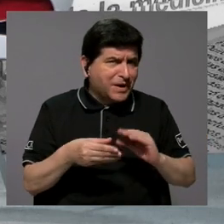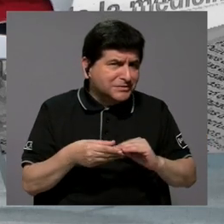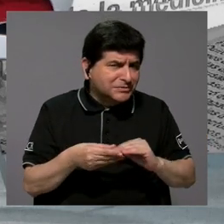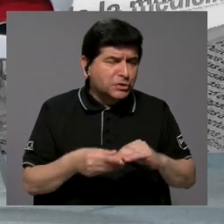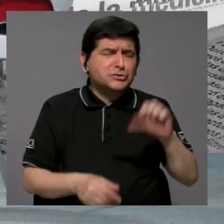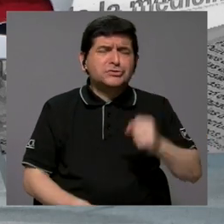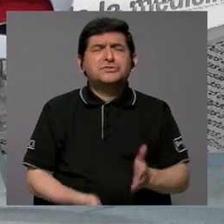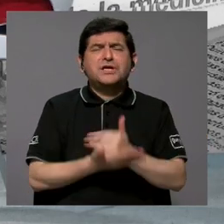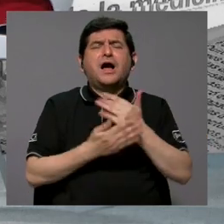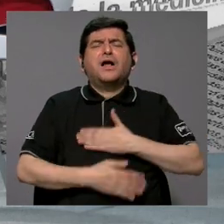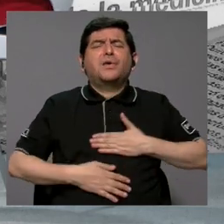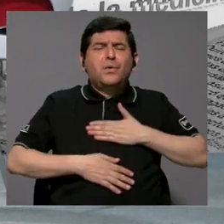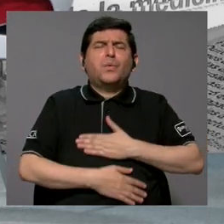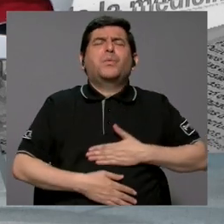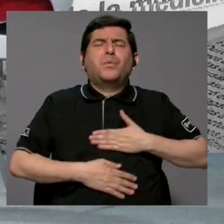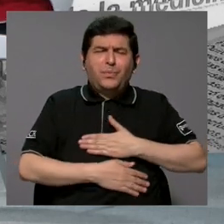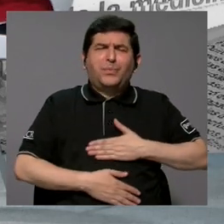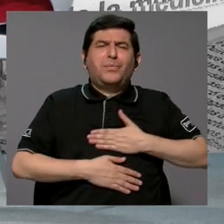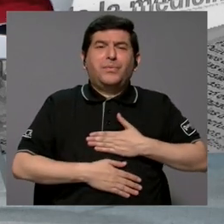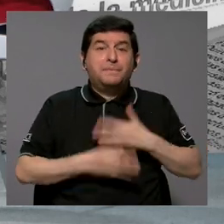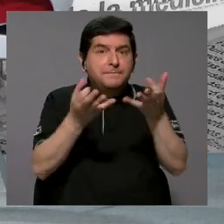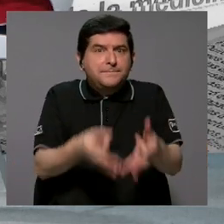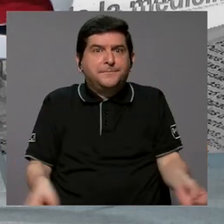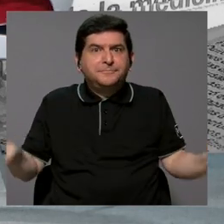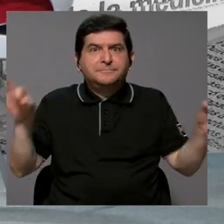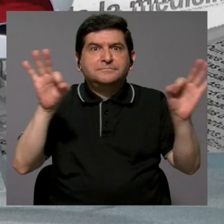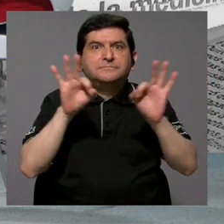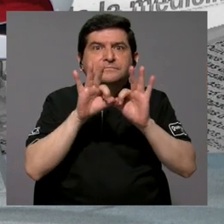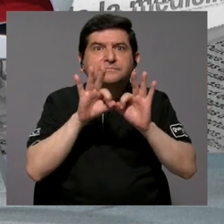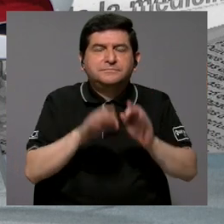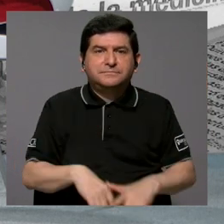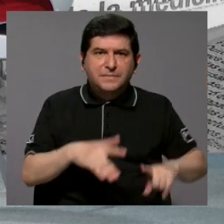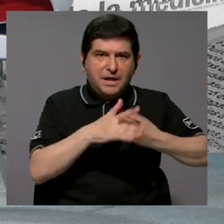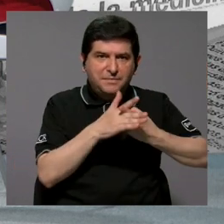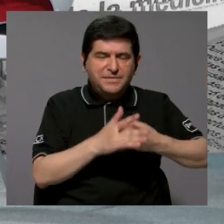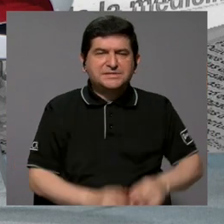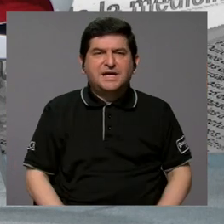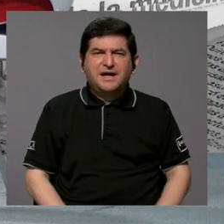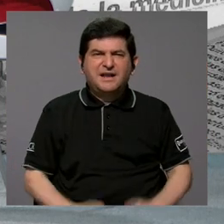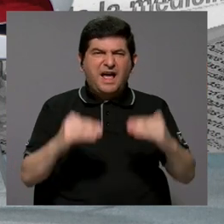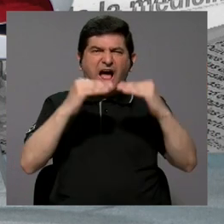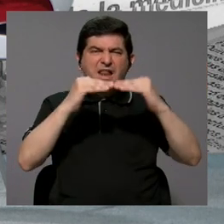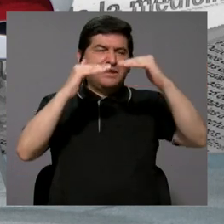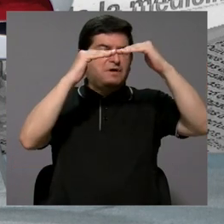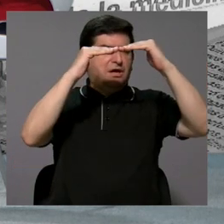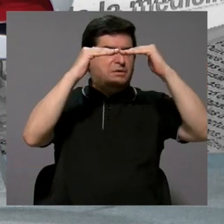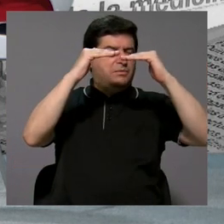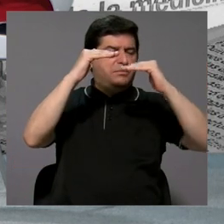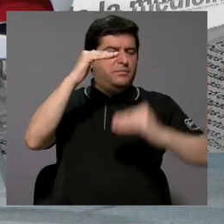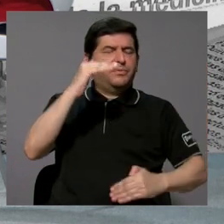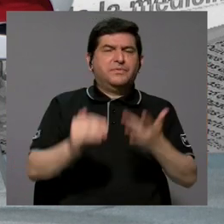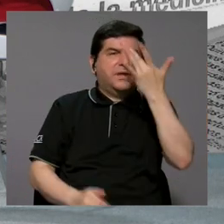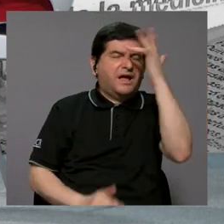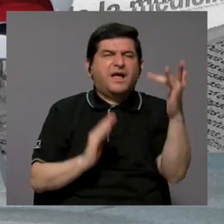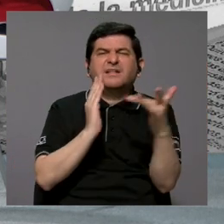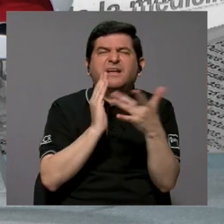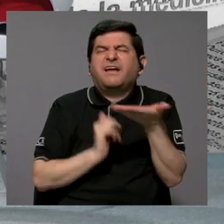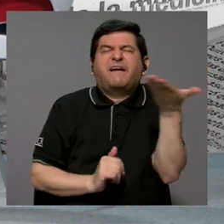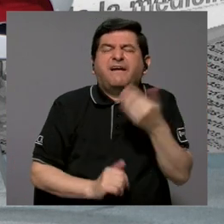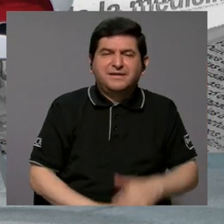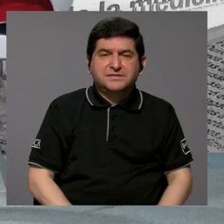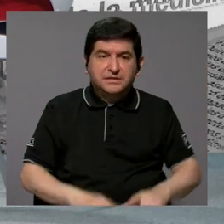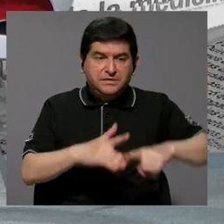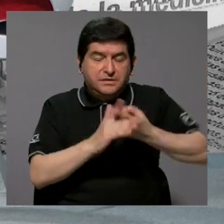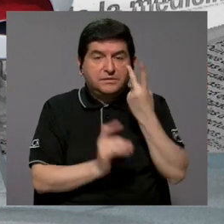algo lúdicos. es importante poder comenzar a bajar el tono, que es inteligencia artificial y demás, y